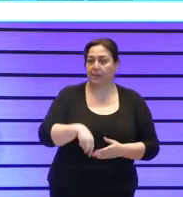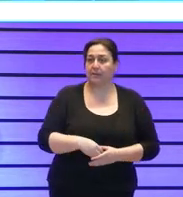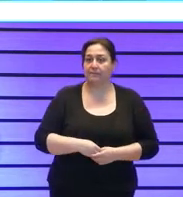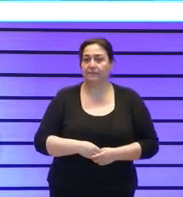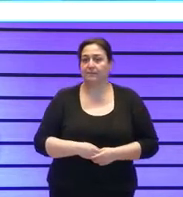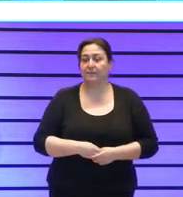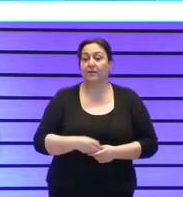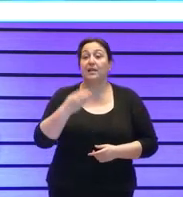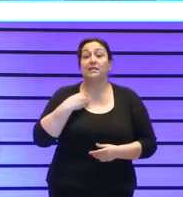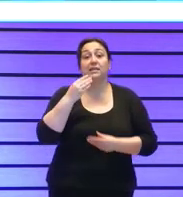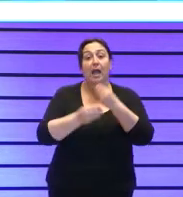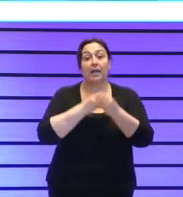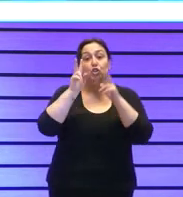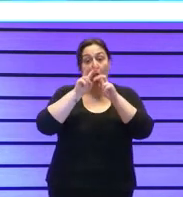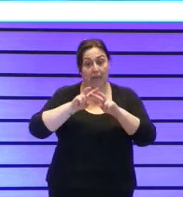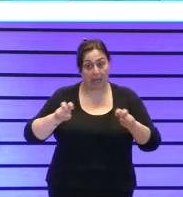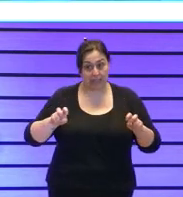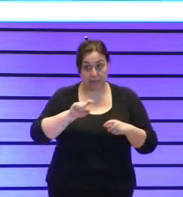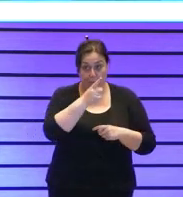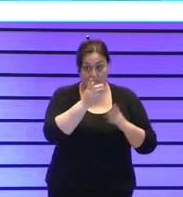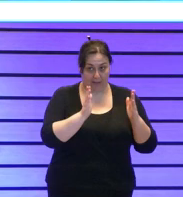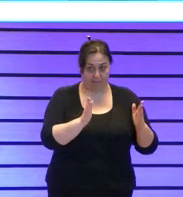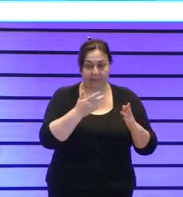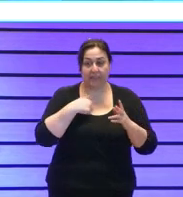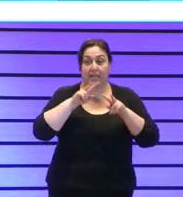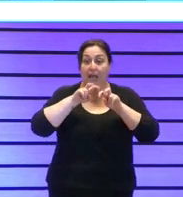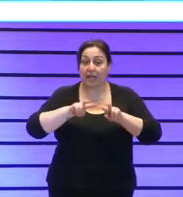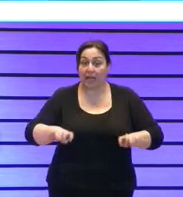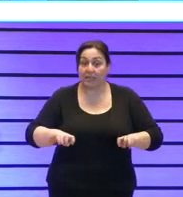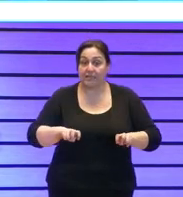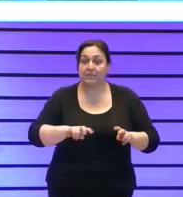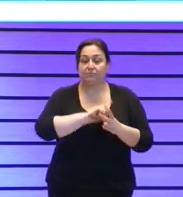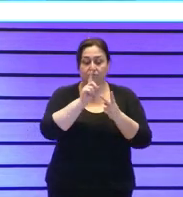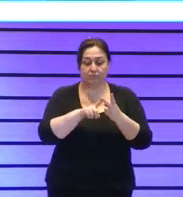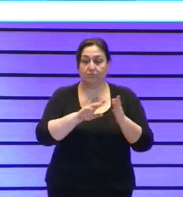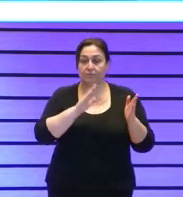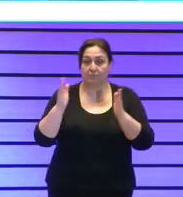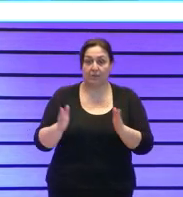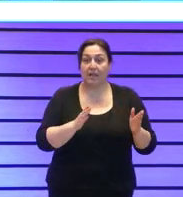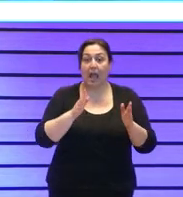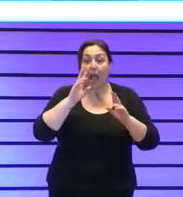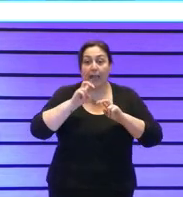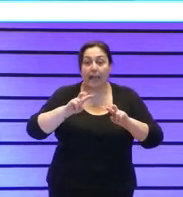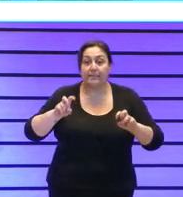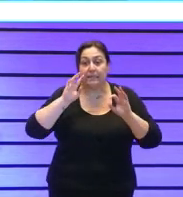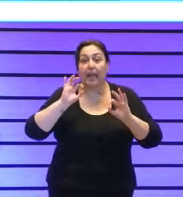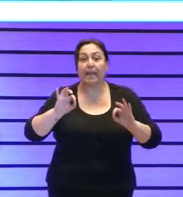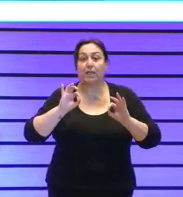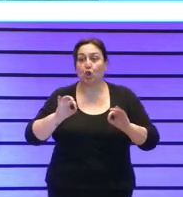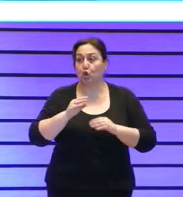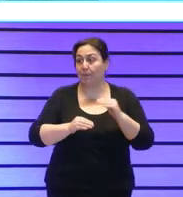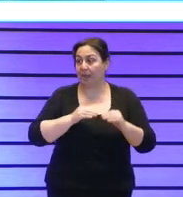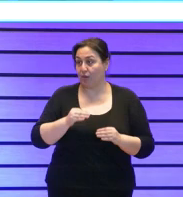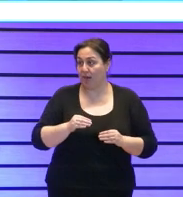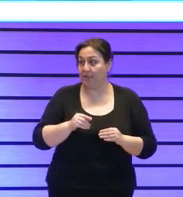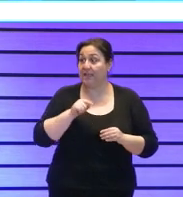una vez hecho ese análisis de todos los mecanismos de control se empieza un análisis de riesgos operacionales en este análisis